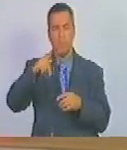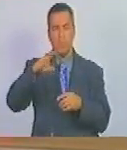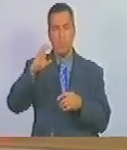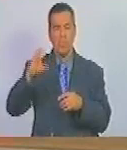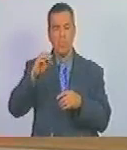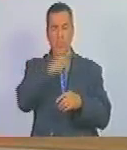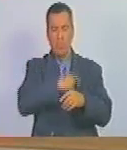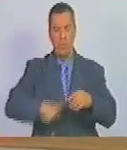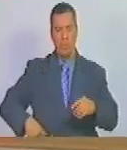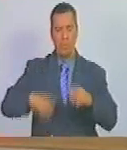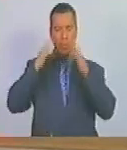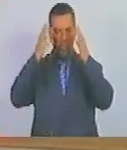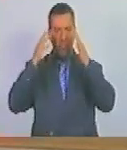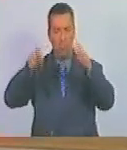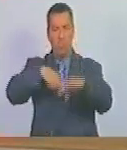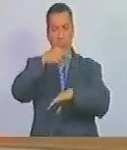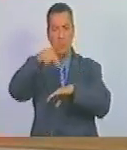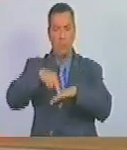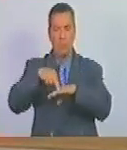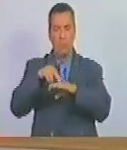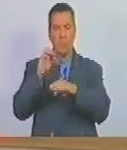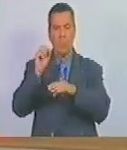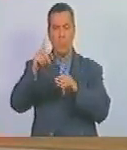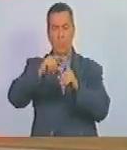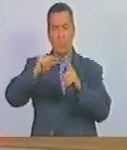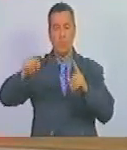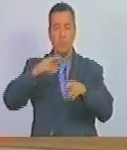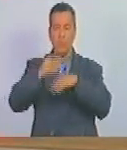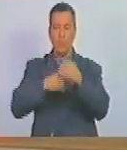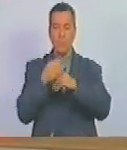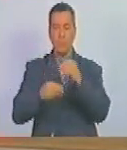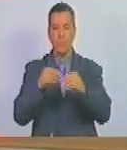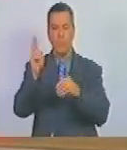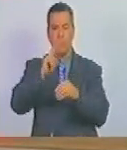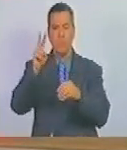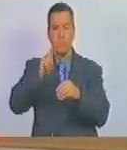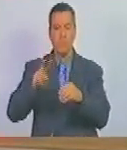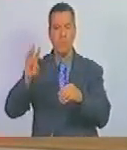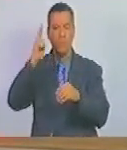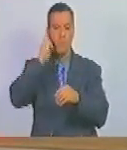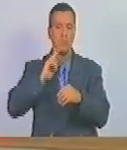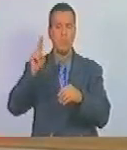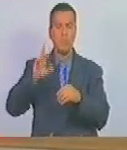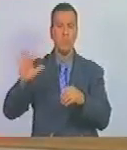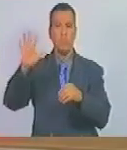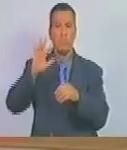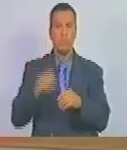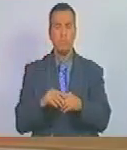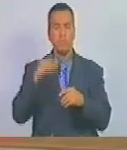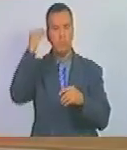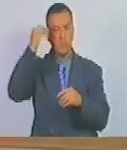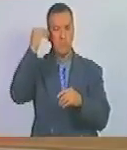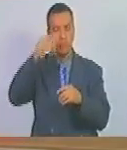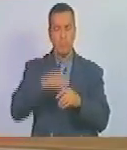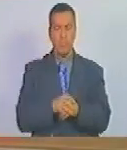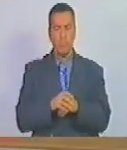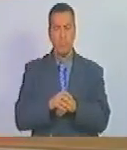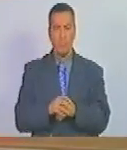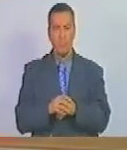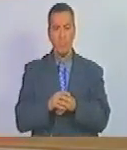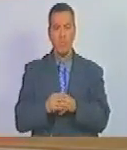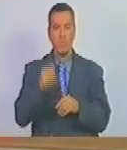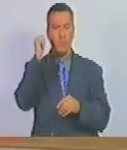presidente del consejo nacional palestino realizada en la república bolivariana de Venezuela considerando que